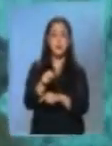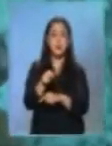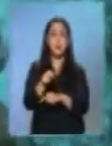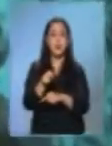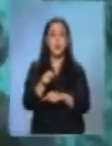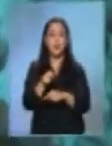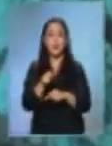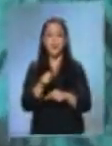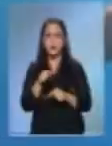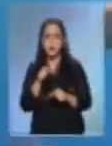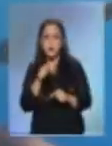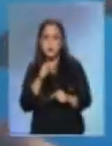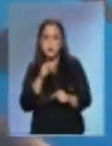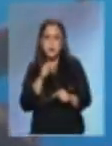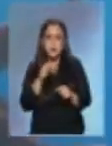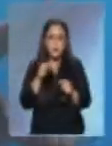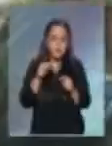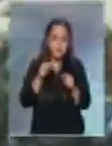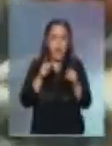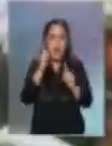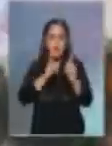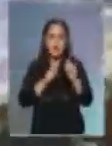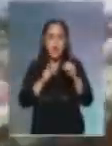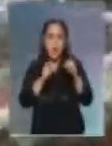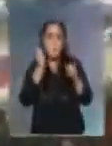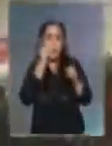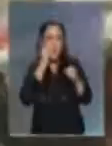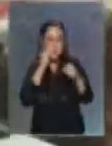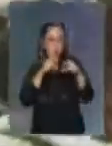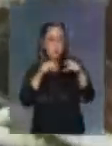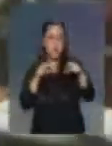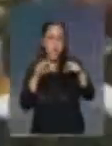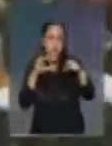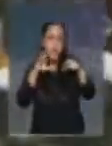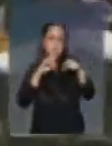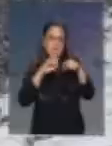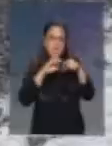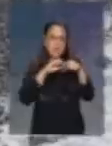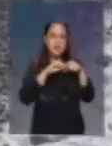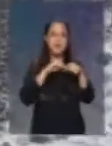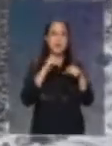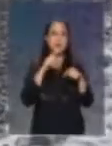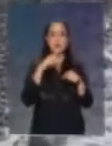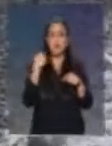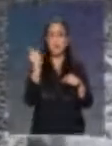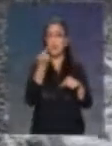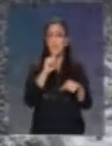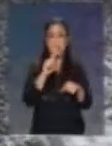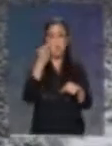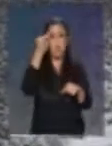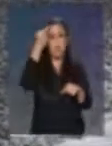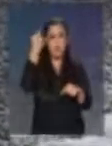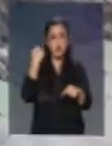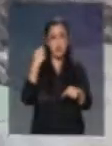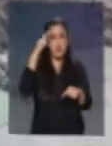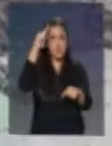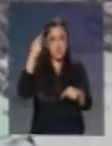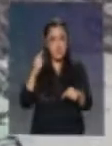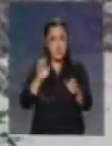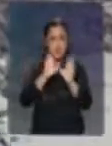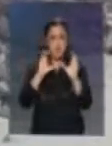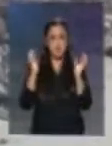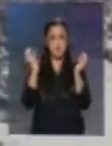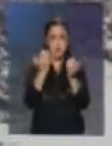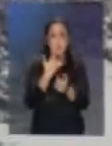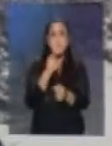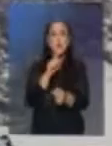adictas al plástico, prefiriéndolo al plankton. Una de las razones por las cuales no somos conscientes del daño que provocamos al medio ambiente es porque no